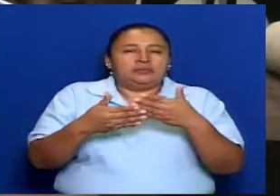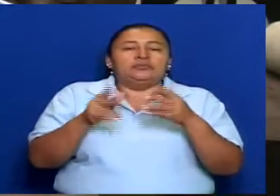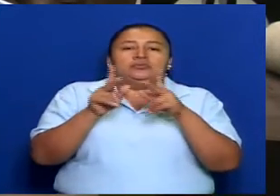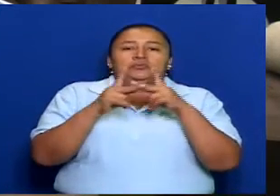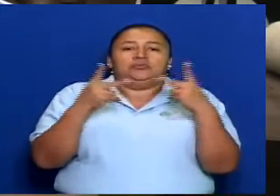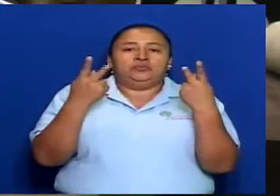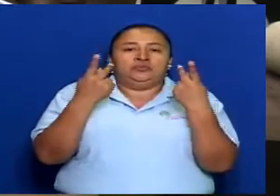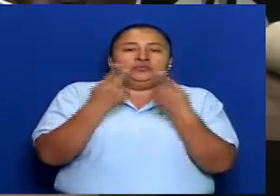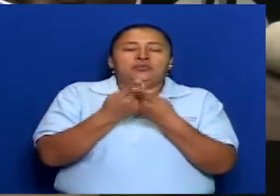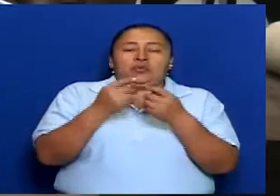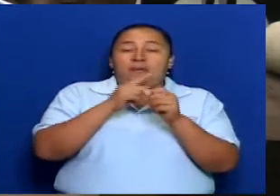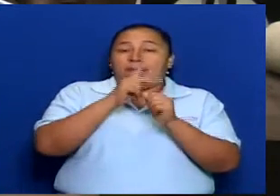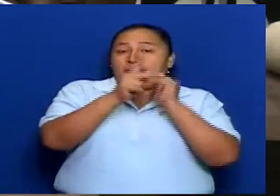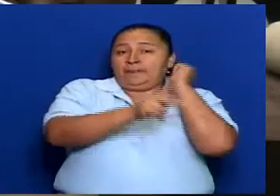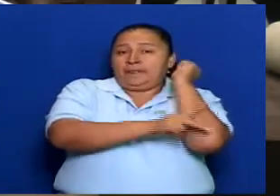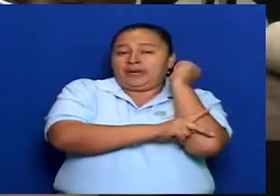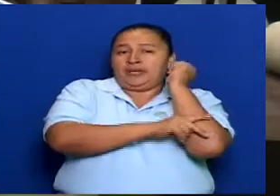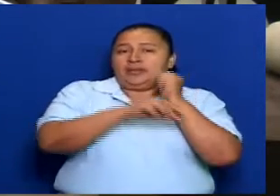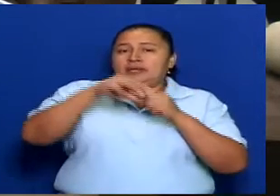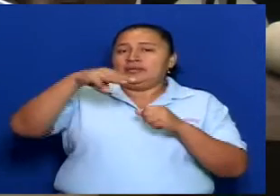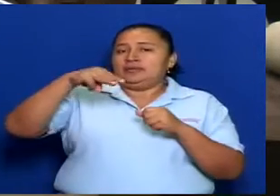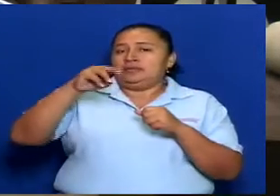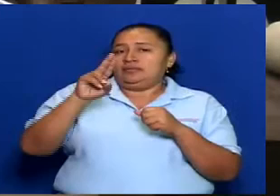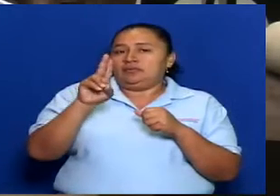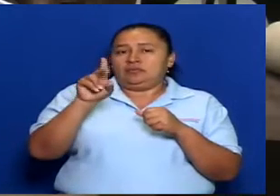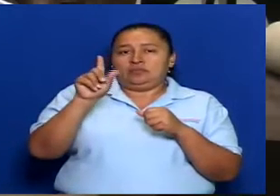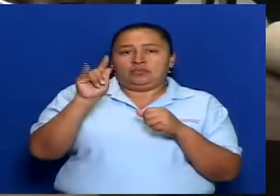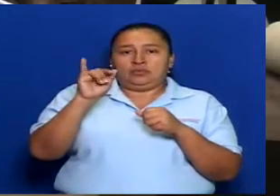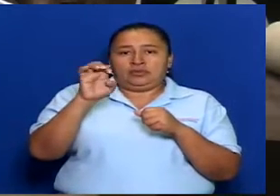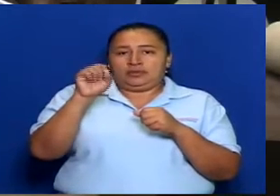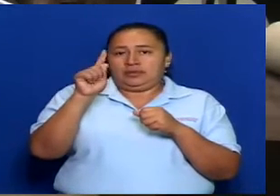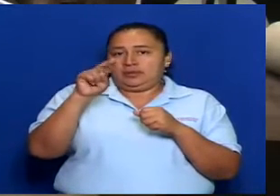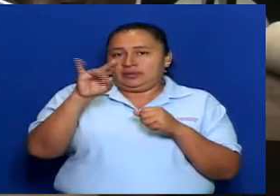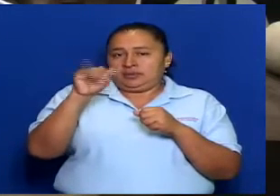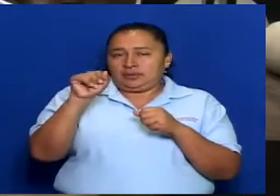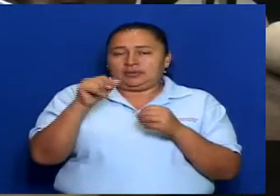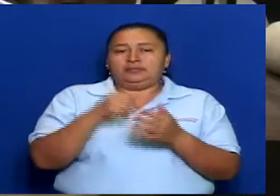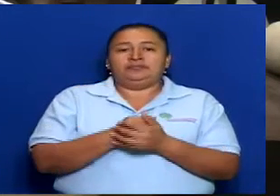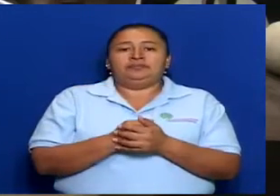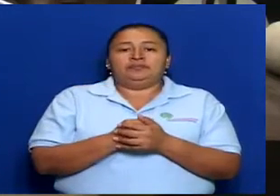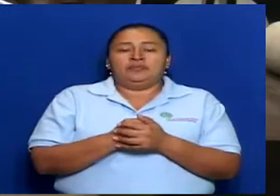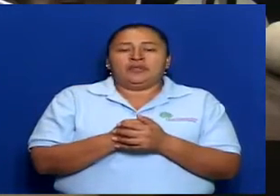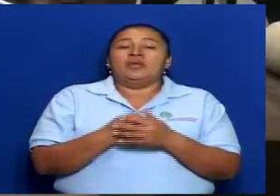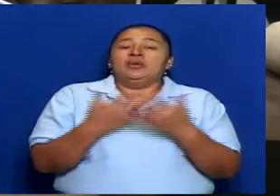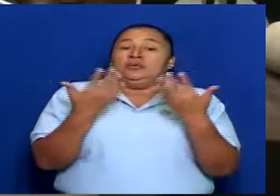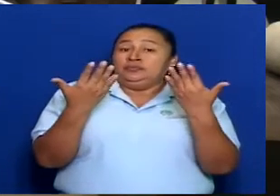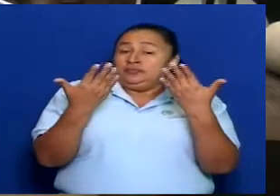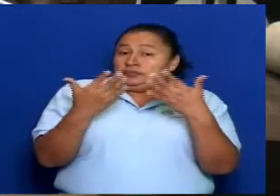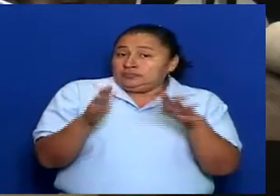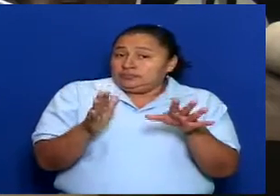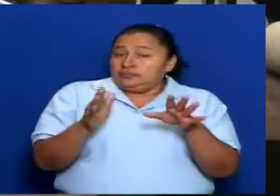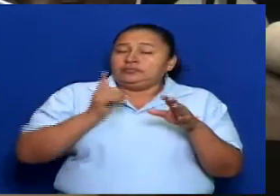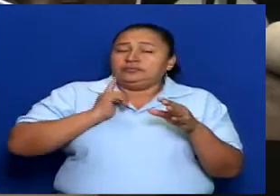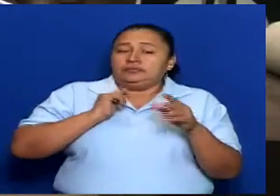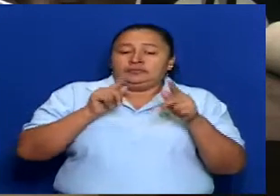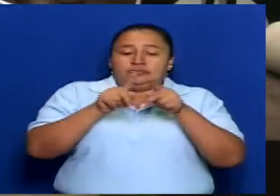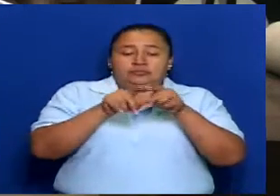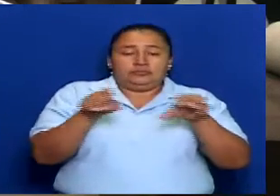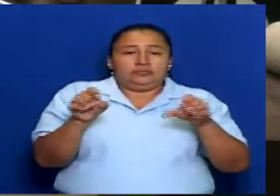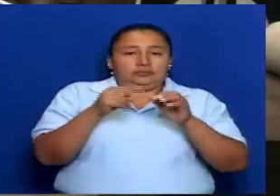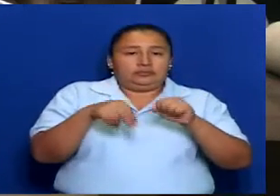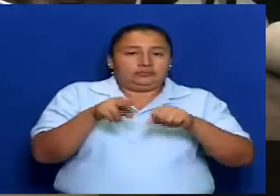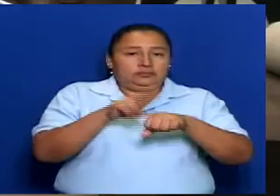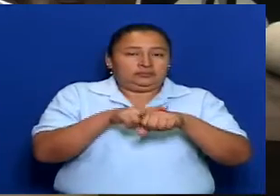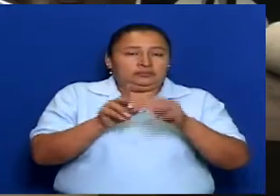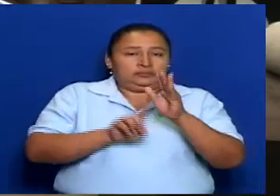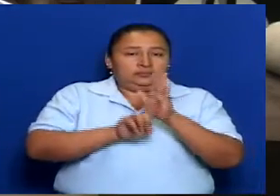un pueblo, una nación multietnica. Y una vez que tenemos también eso, el Plan de Desarrollo de la Nación,